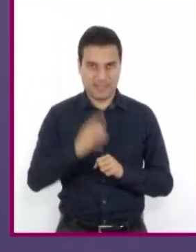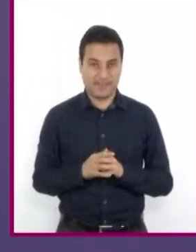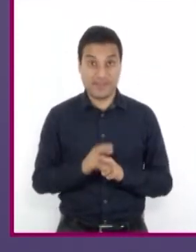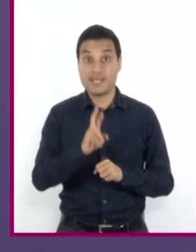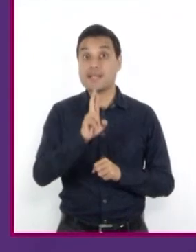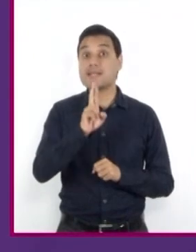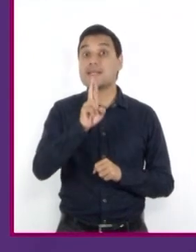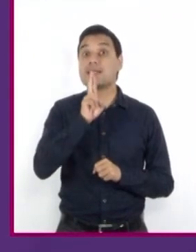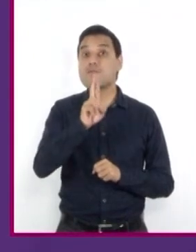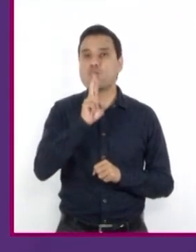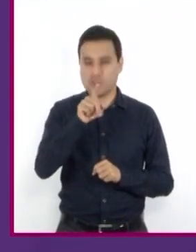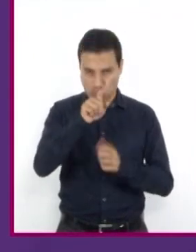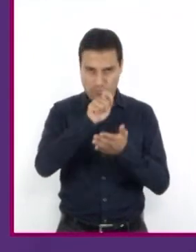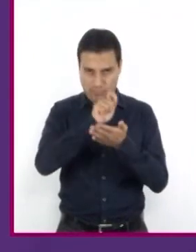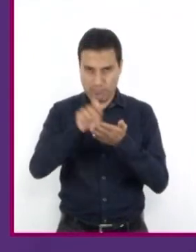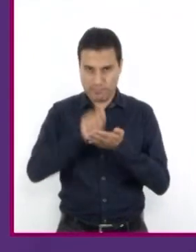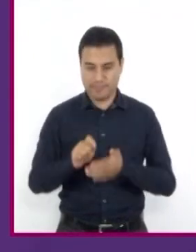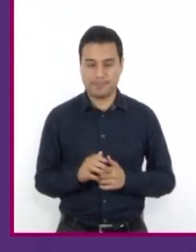cuestionamientos.